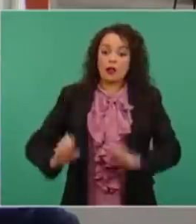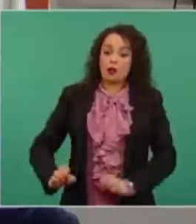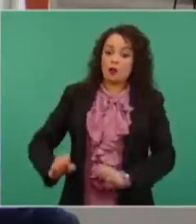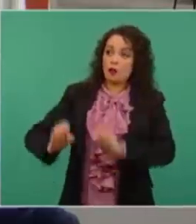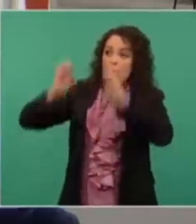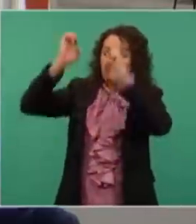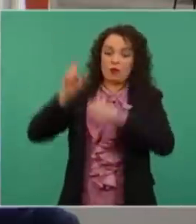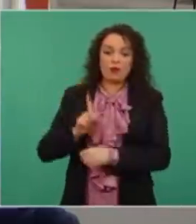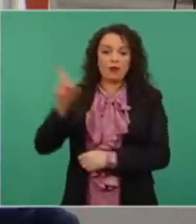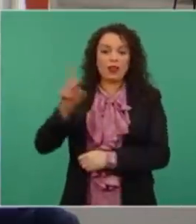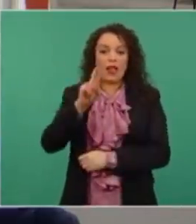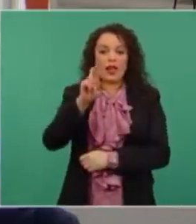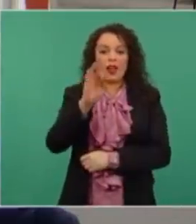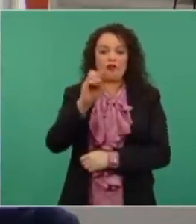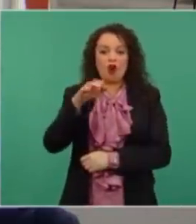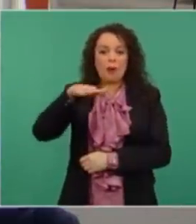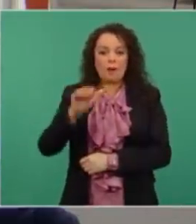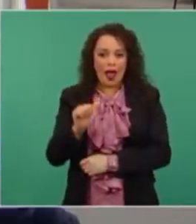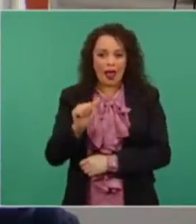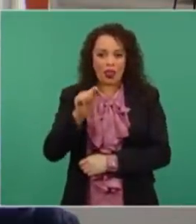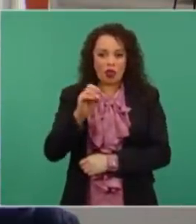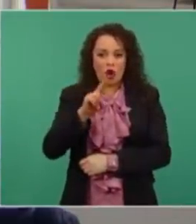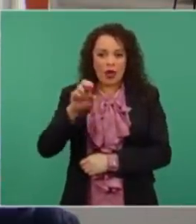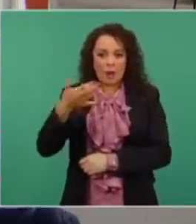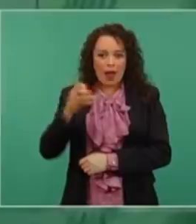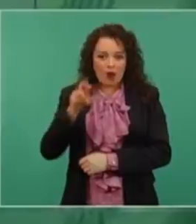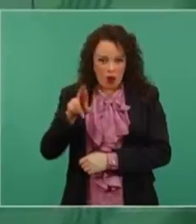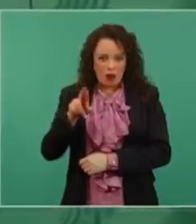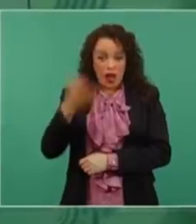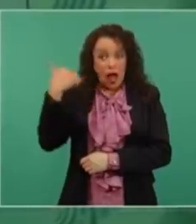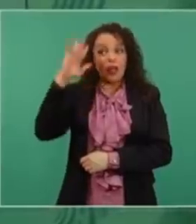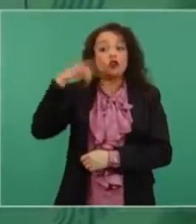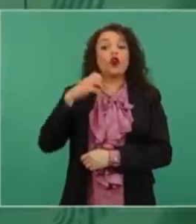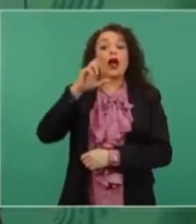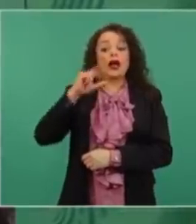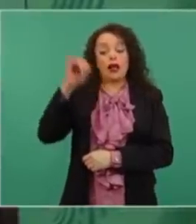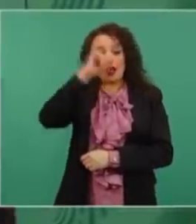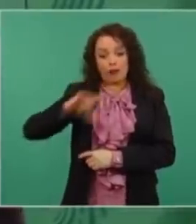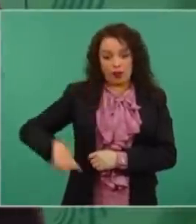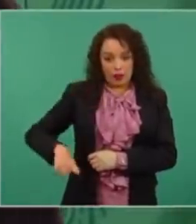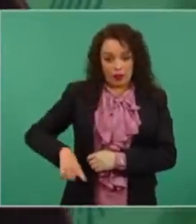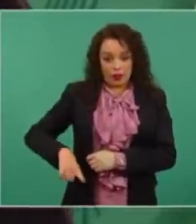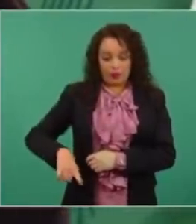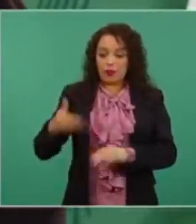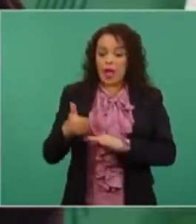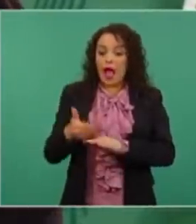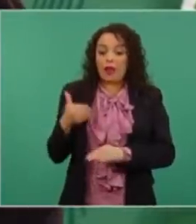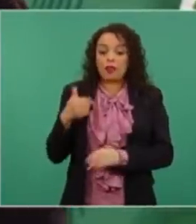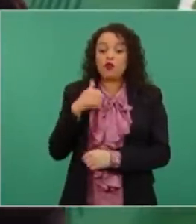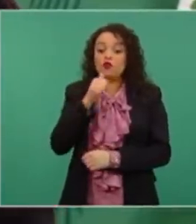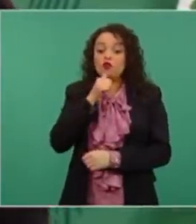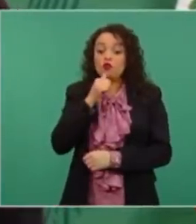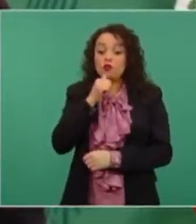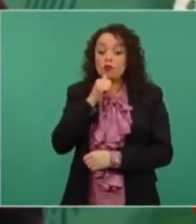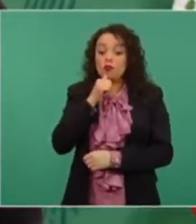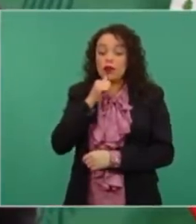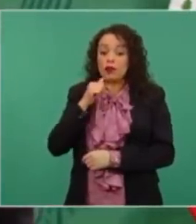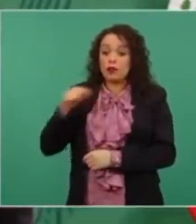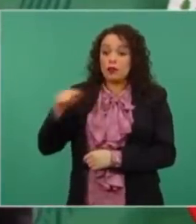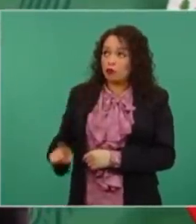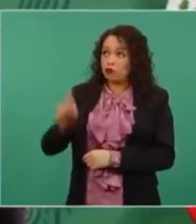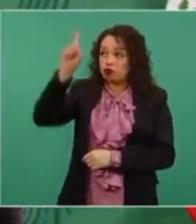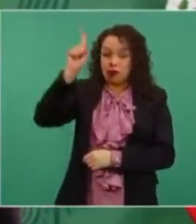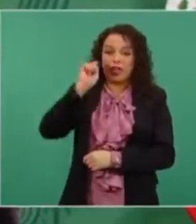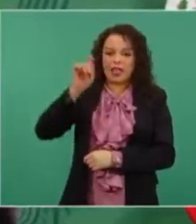de reforma. Era yo jefe de gobierno. Y antes de subir me dice íbamos a subir por un